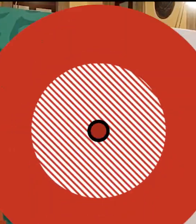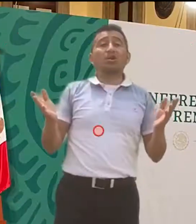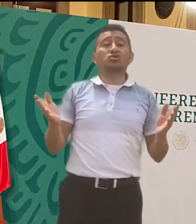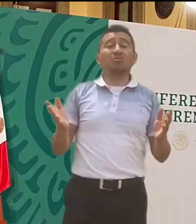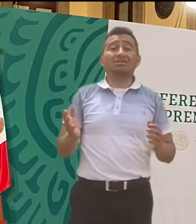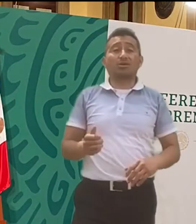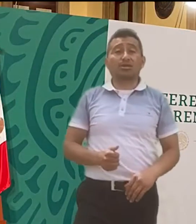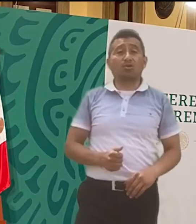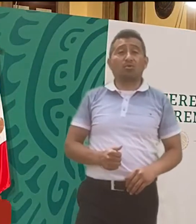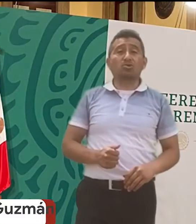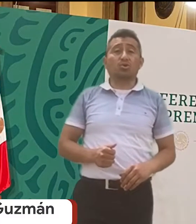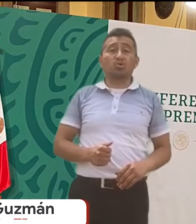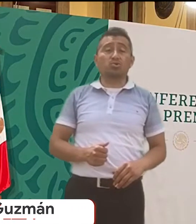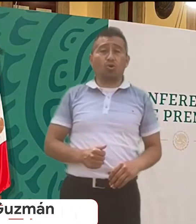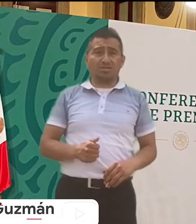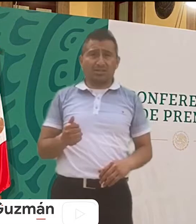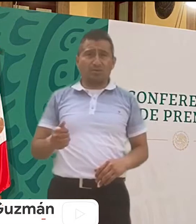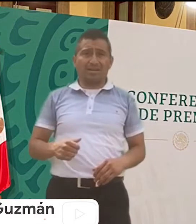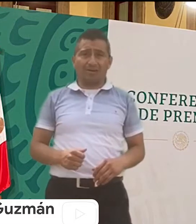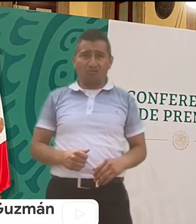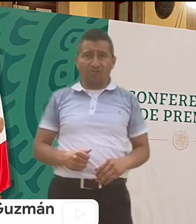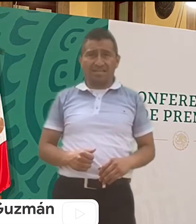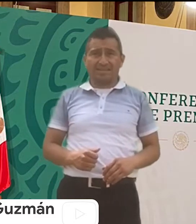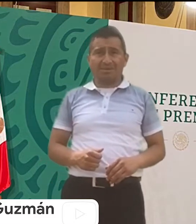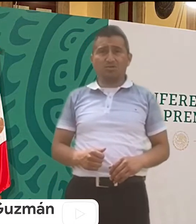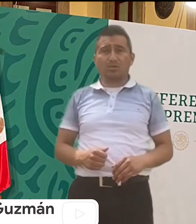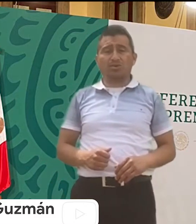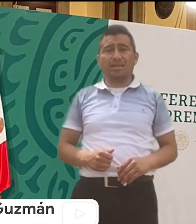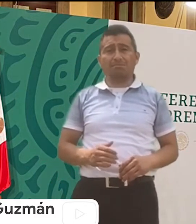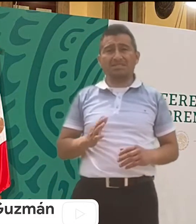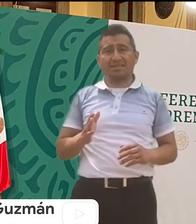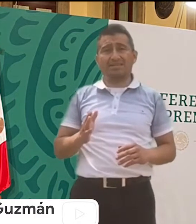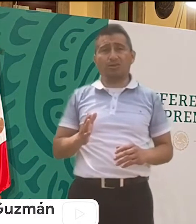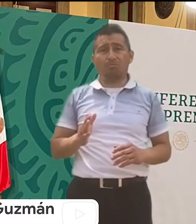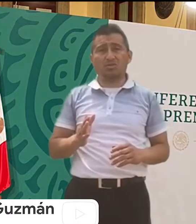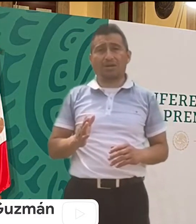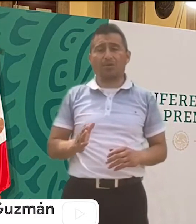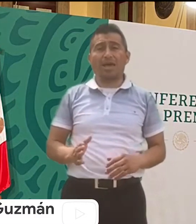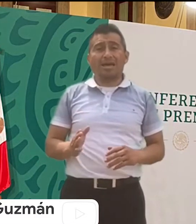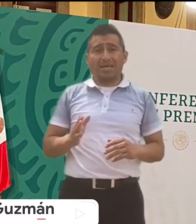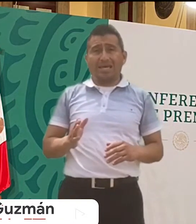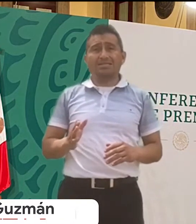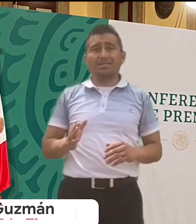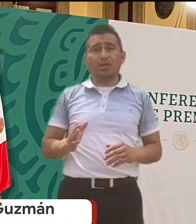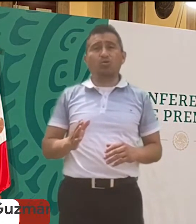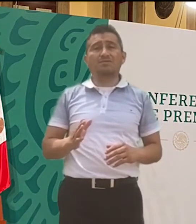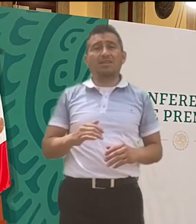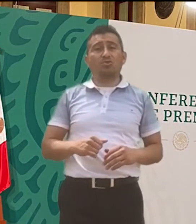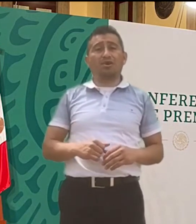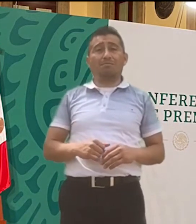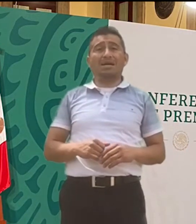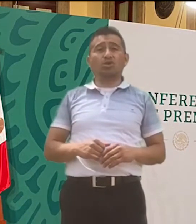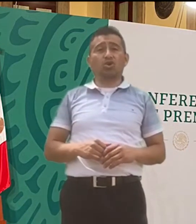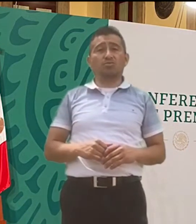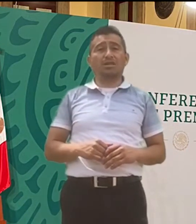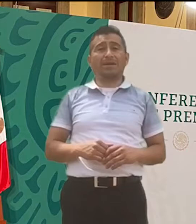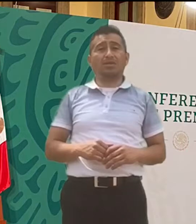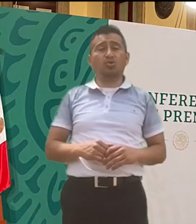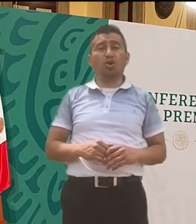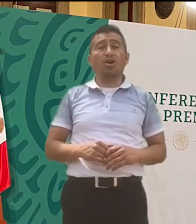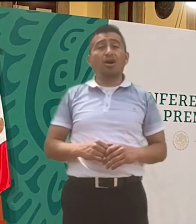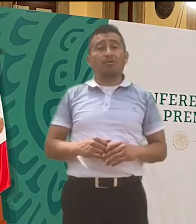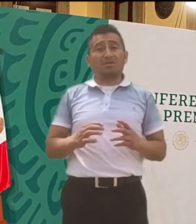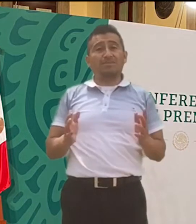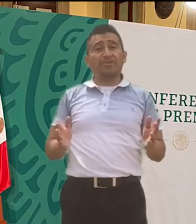¿Qué tal amigos? ¿Cómo están? Un saludo con mucho gusto con este resumen de la conferencia de medios matutina del presidente López Obrador de este lunes 29 de marzo de